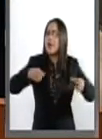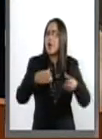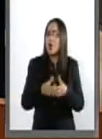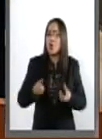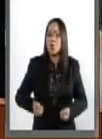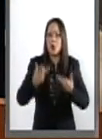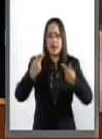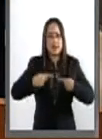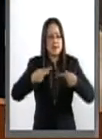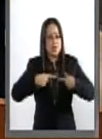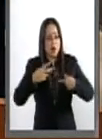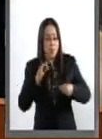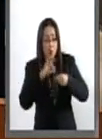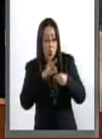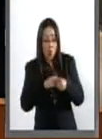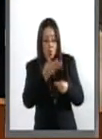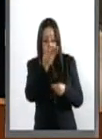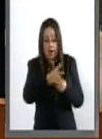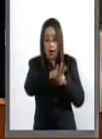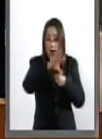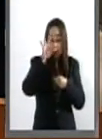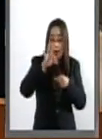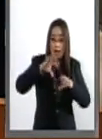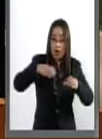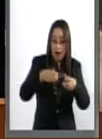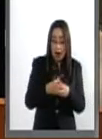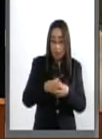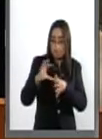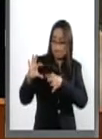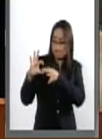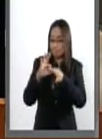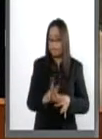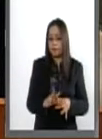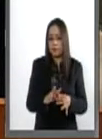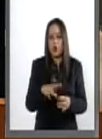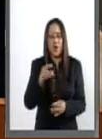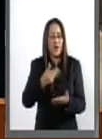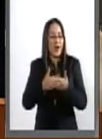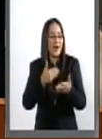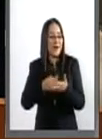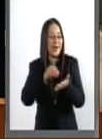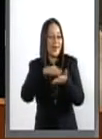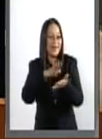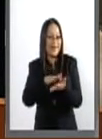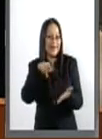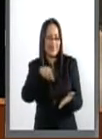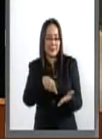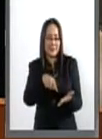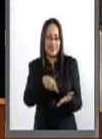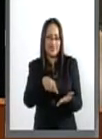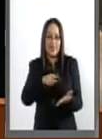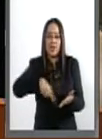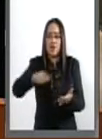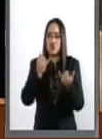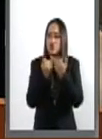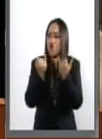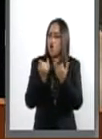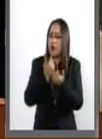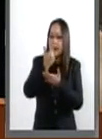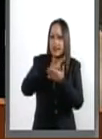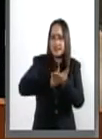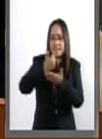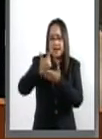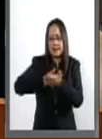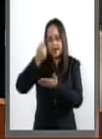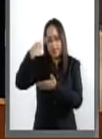ciudadanas que emitieron su voto en la última elección y no como se establece actualmente, considerando a todos los inscritos en el